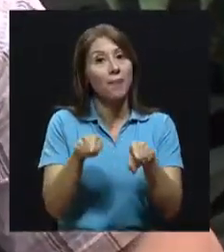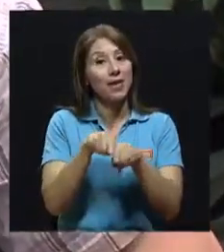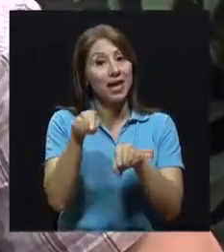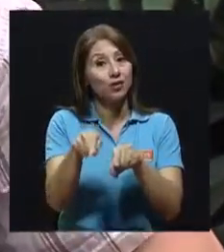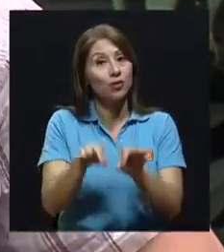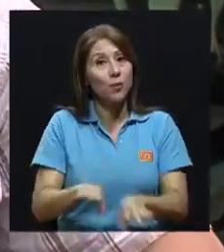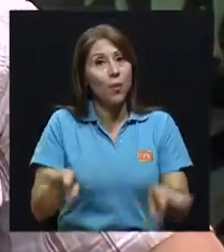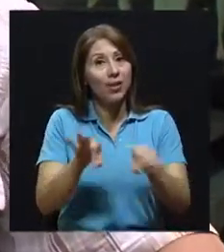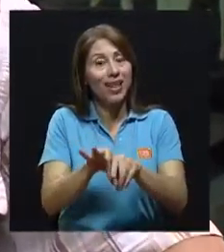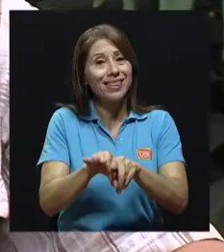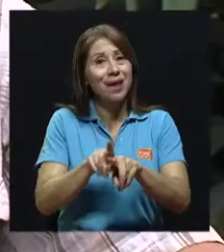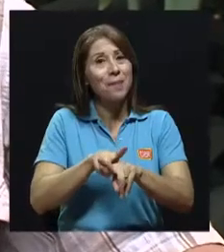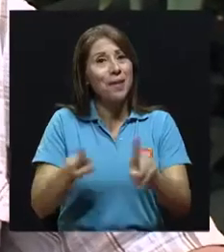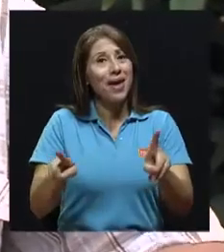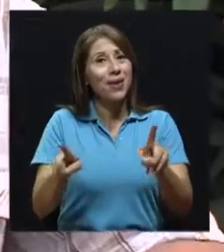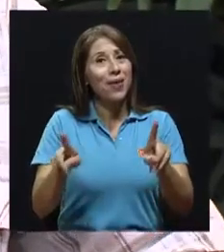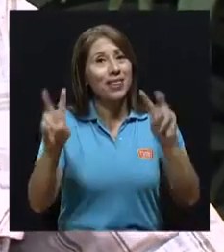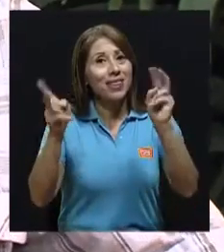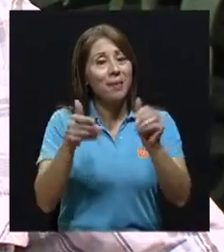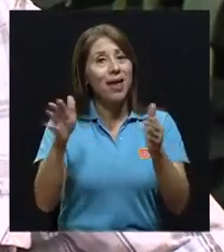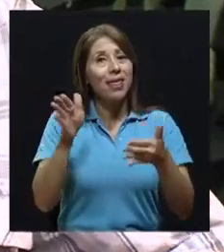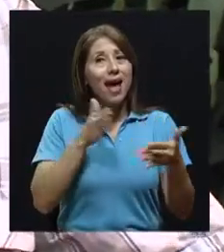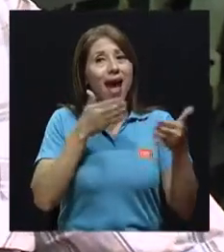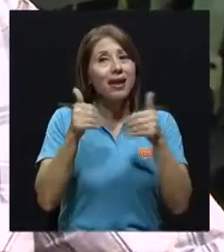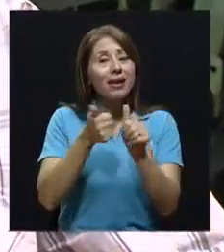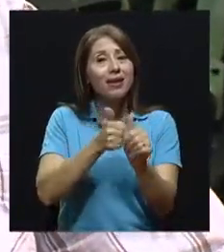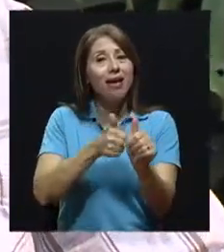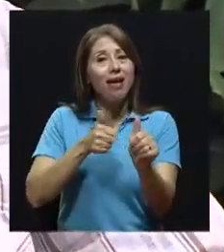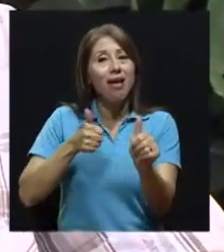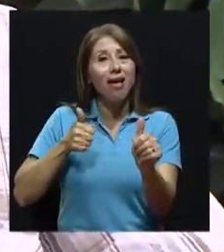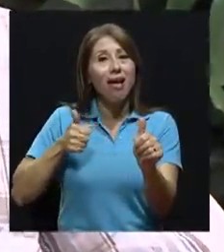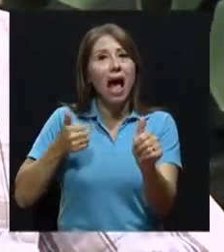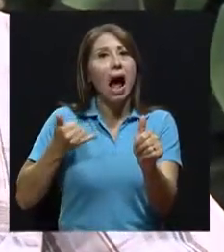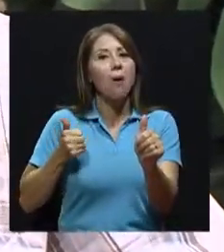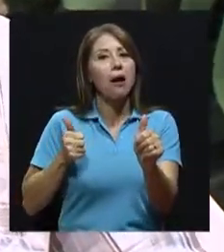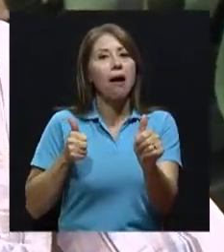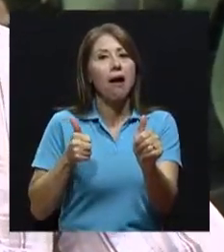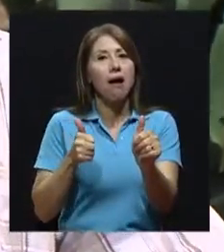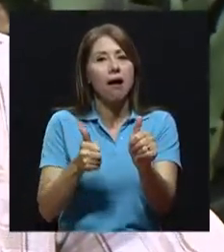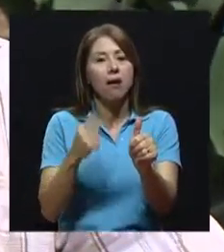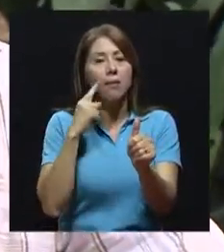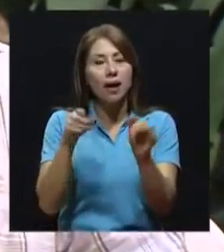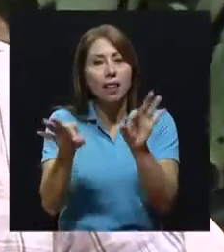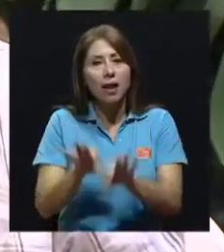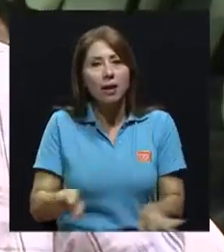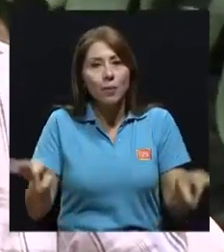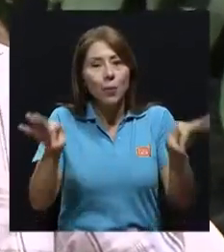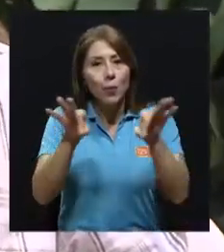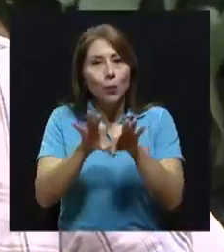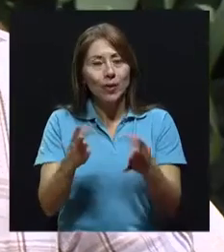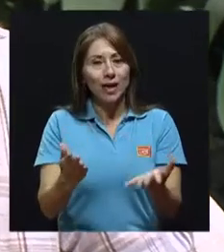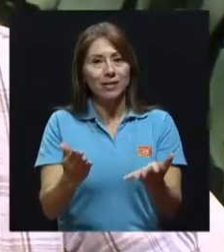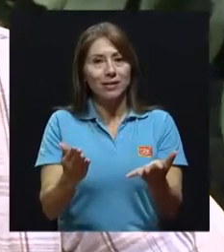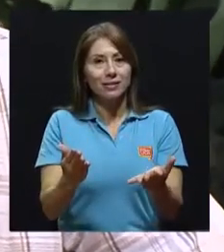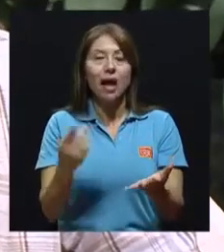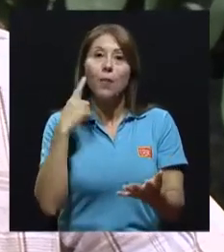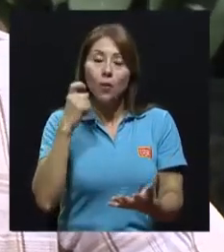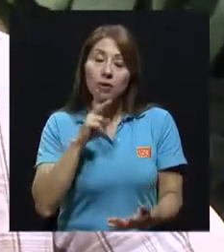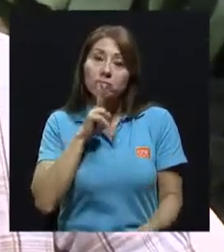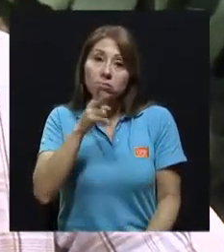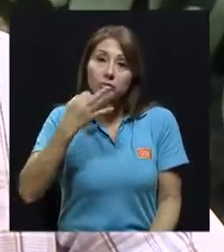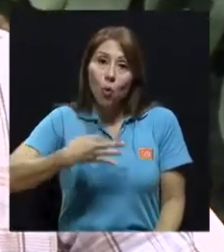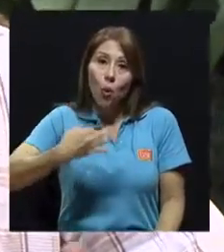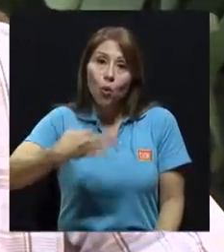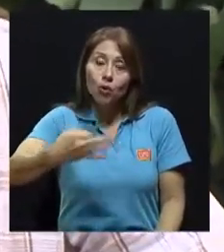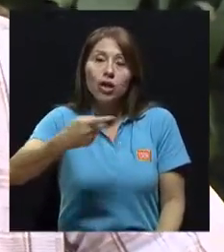rezagando el tema de aire en los últimos años. Hasta ahora es que se ha podido empezar a recuperar un poco y darle la importancia que tiene, porque como usted dijo, todos